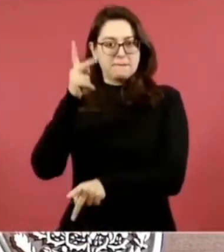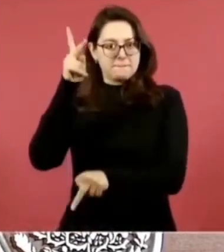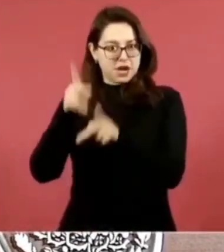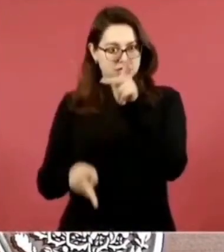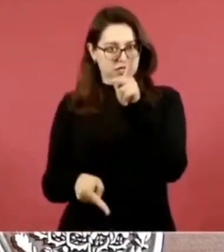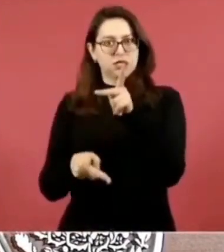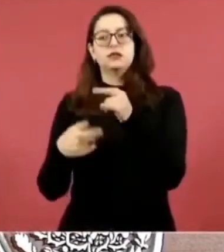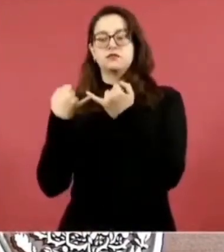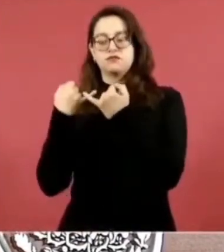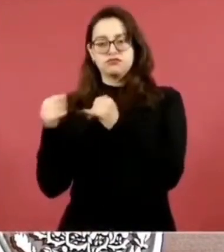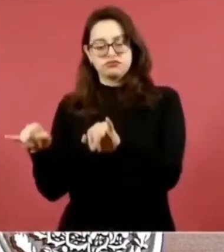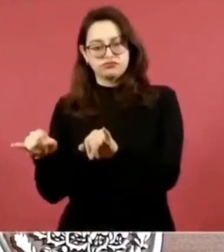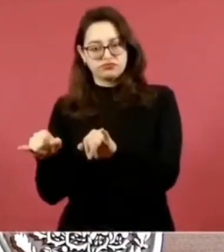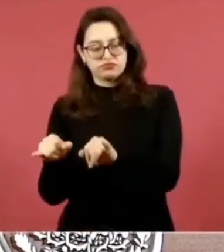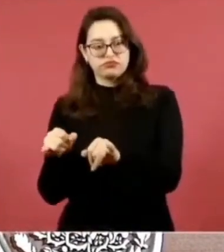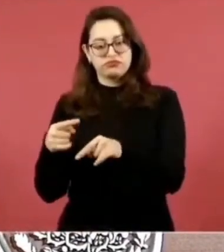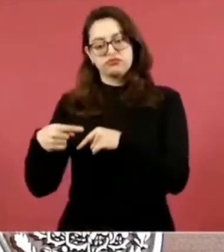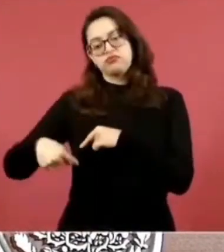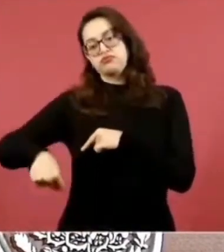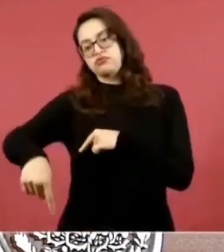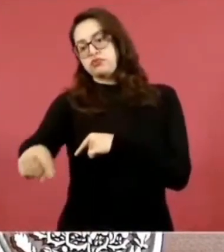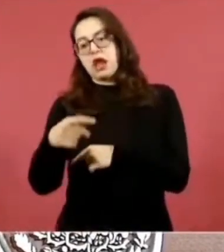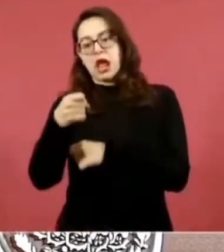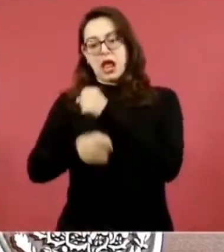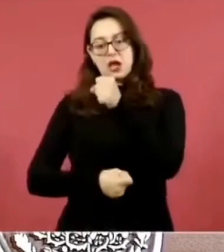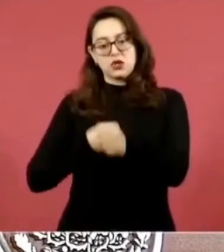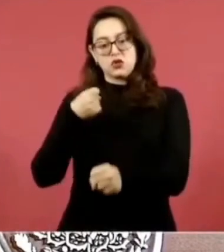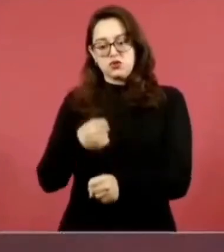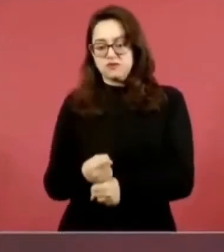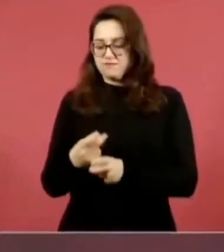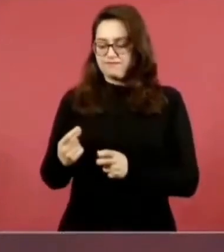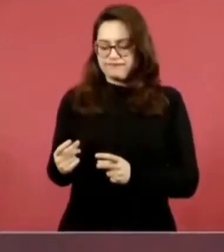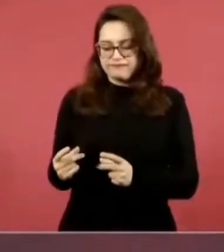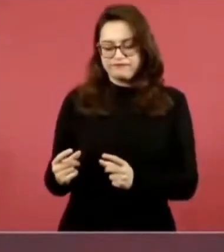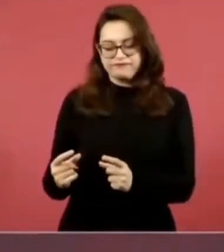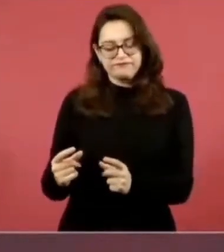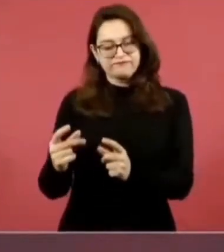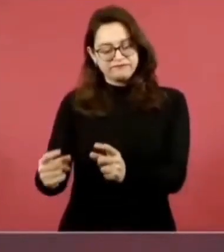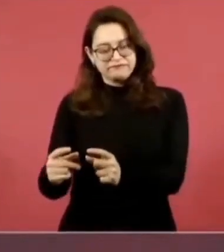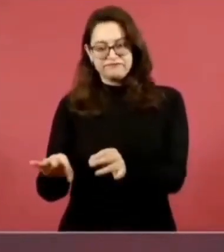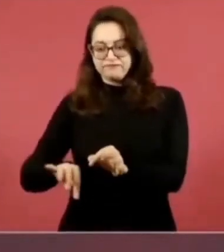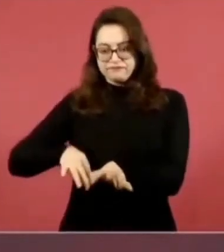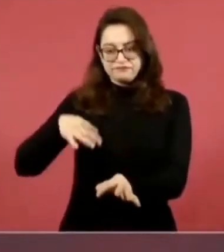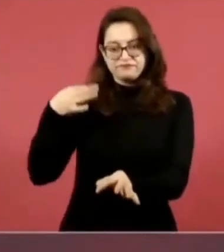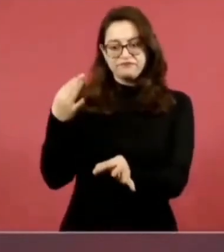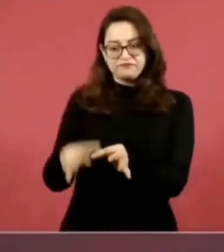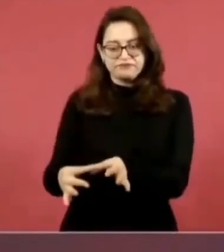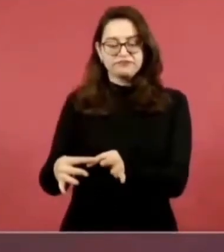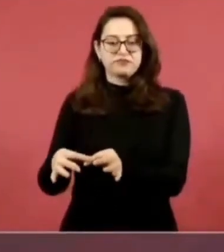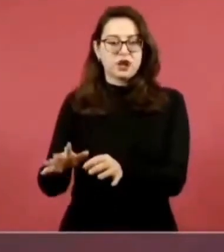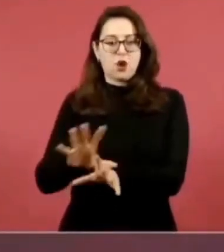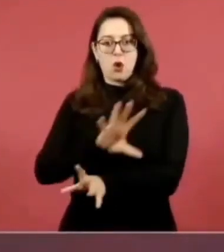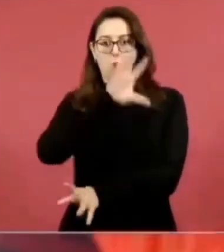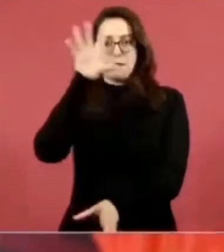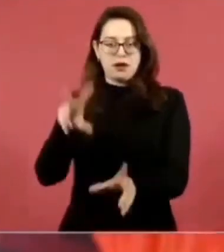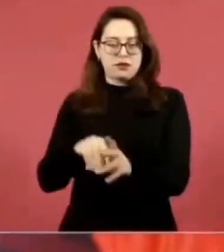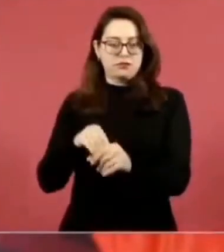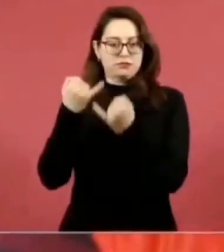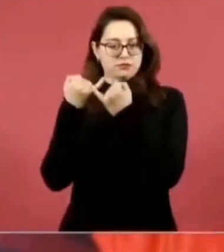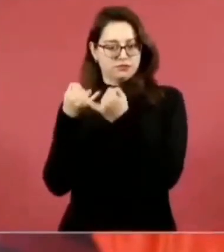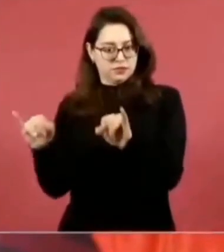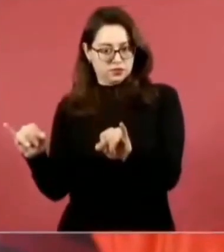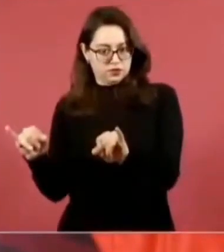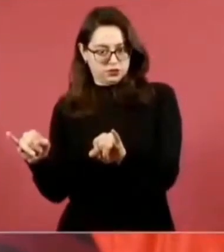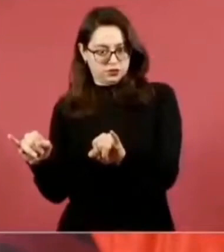y vamos a seguir trabajando para que el año próximo ya se inaugure en definitiva, un